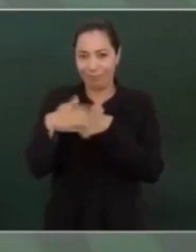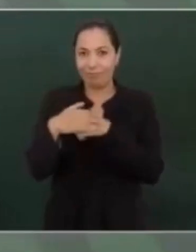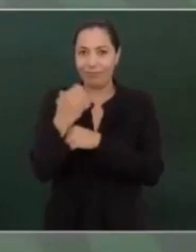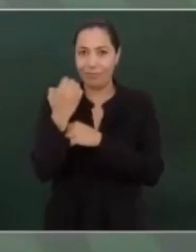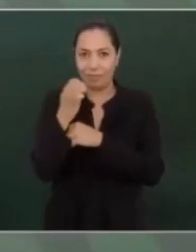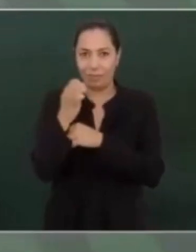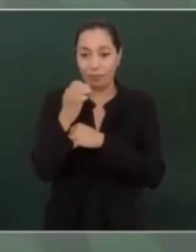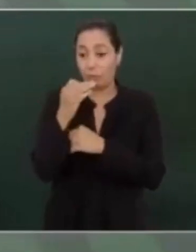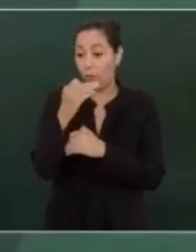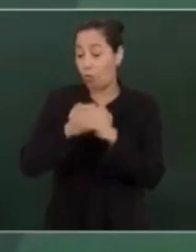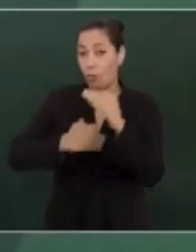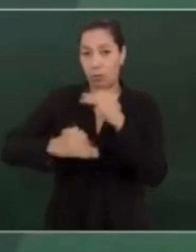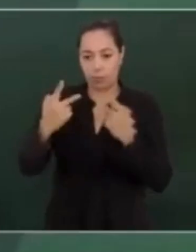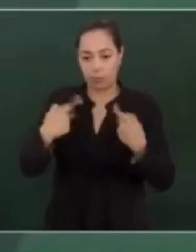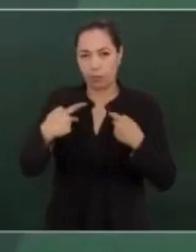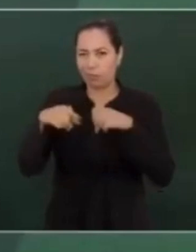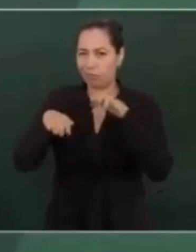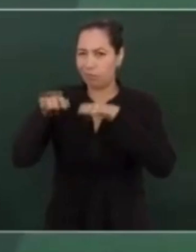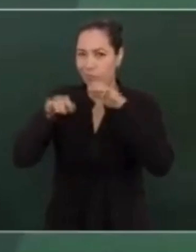adultos mayores del país